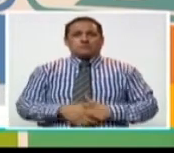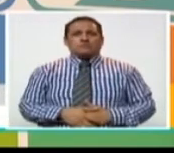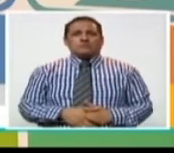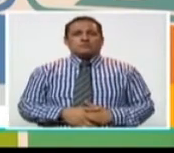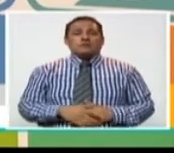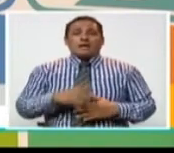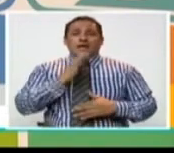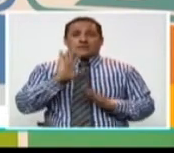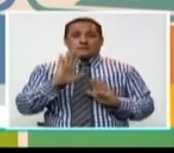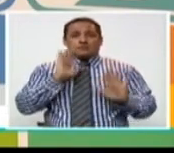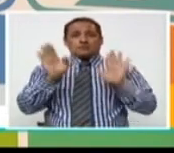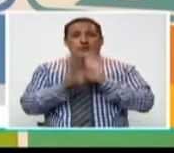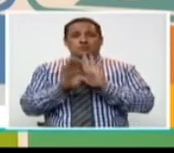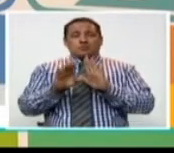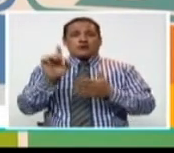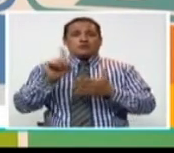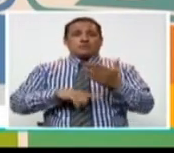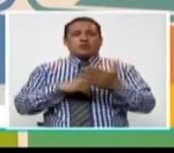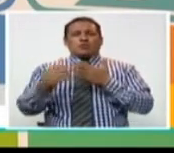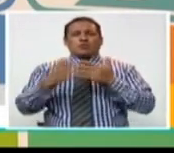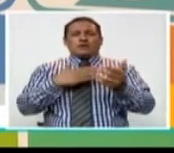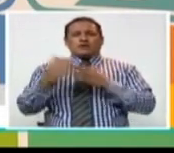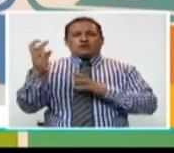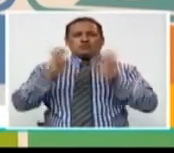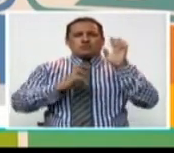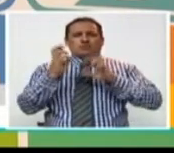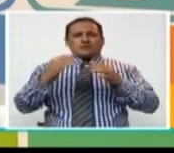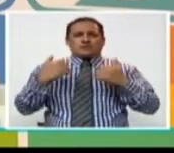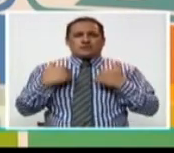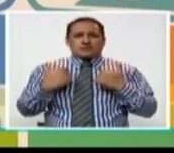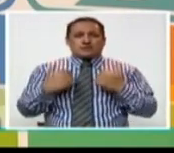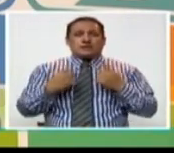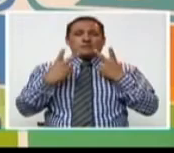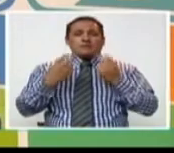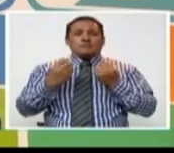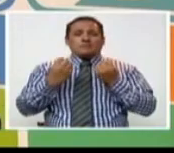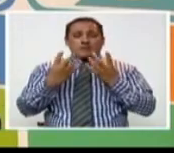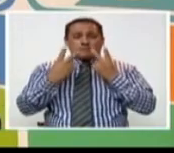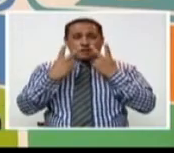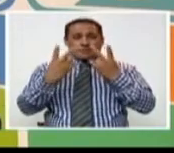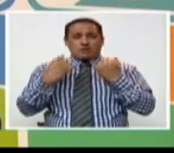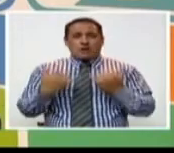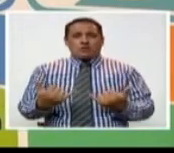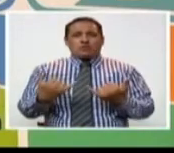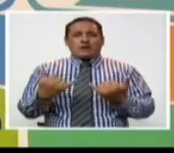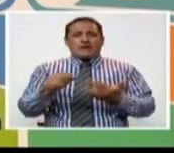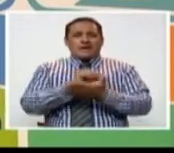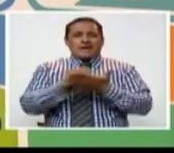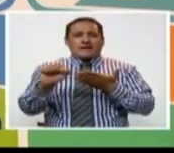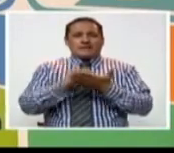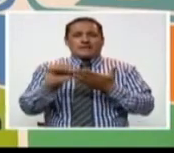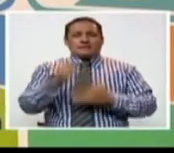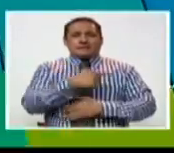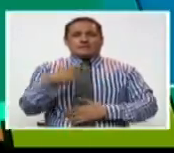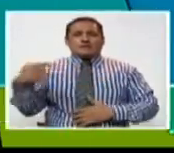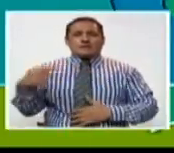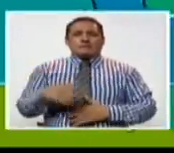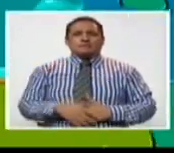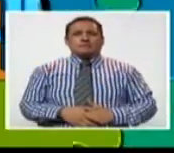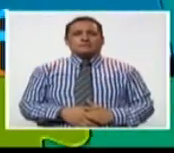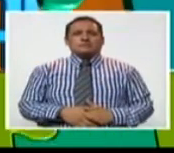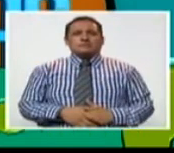pantalla. Y así despejar, por supuesto, cualquier duda que tengan sobre este tema. Y ahora veamos qué tenemos en la agenda de la semana.